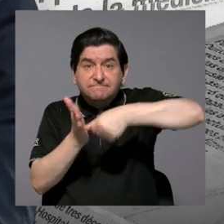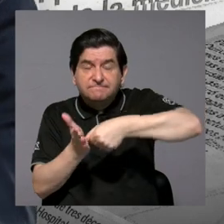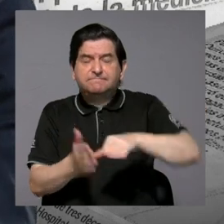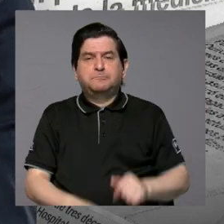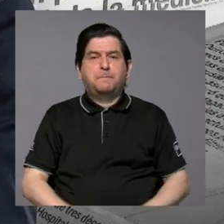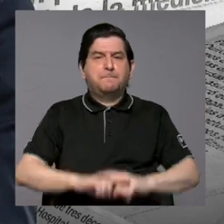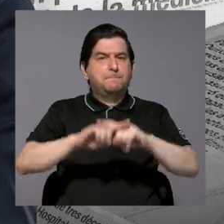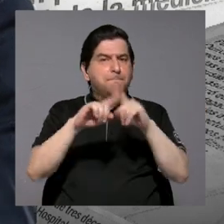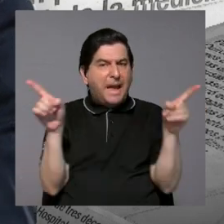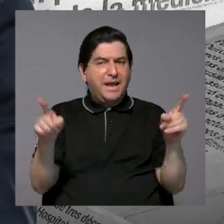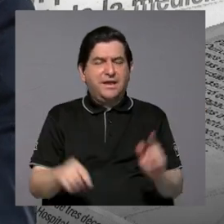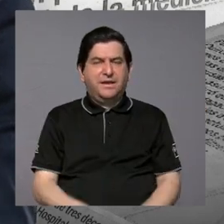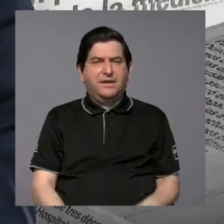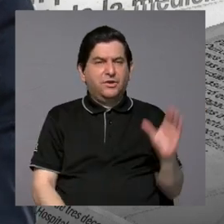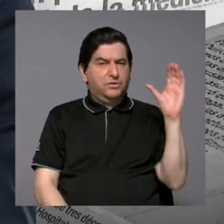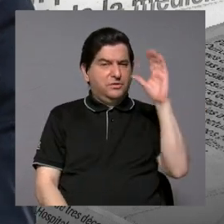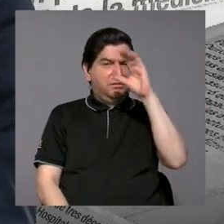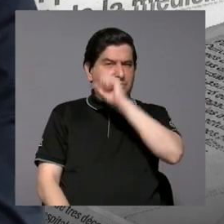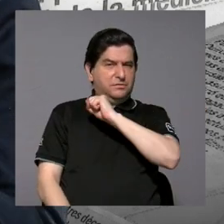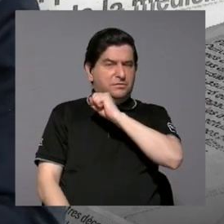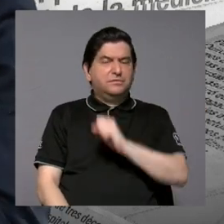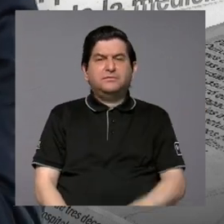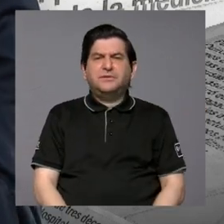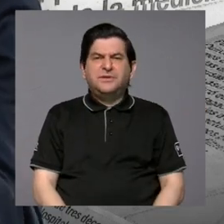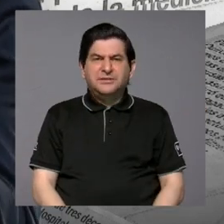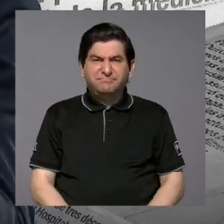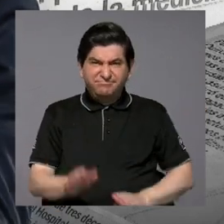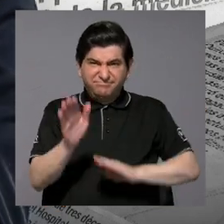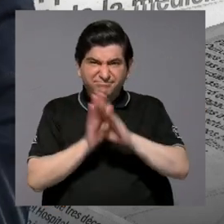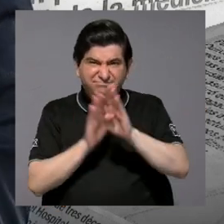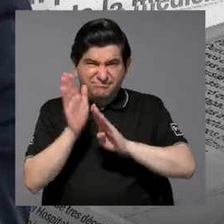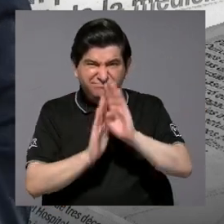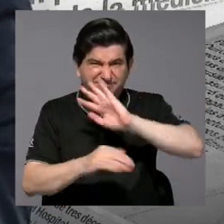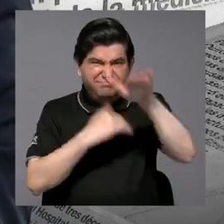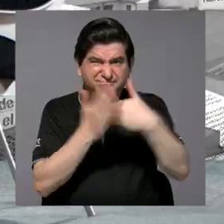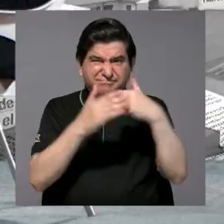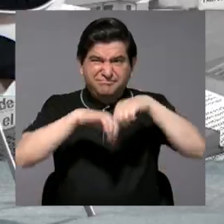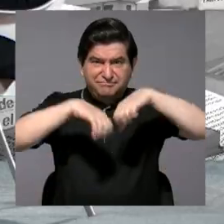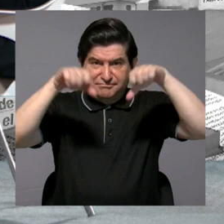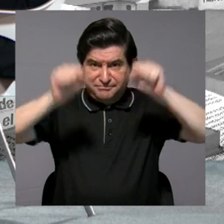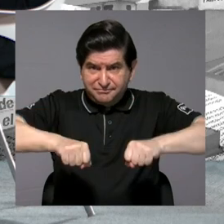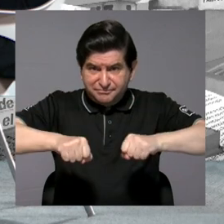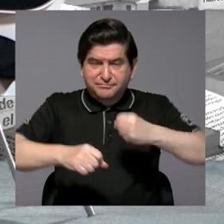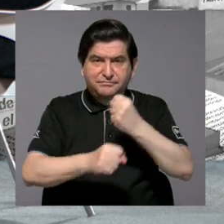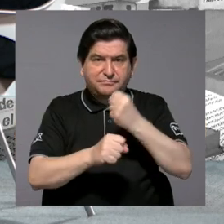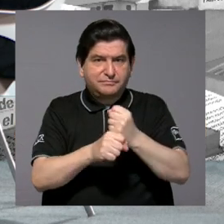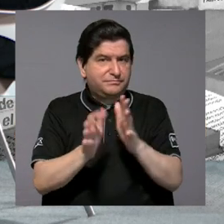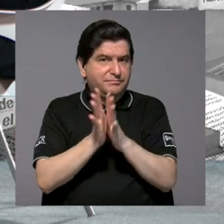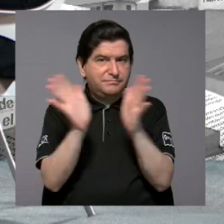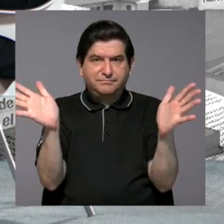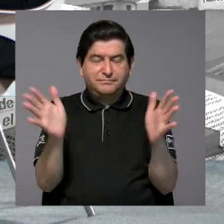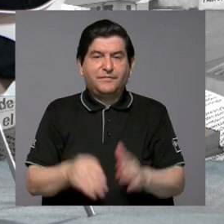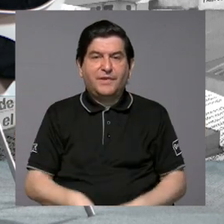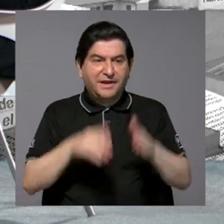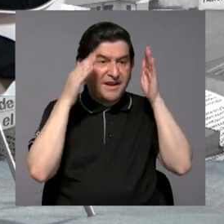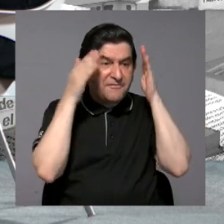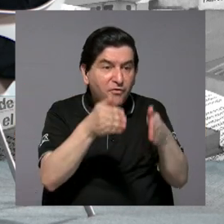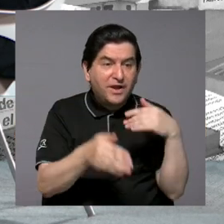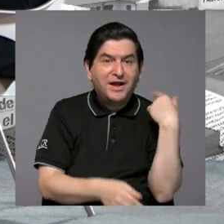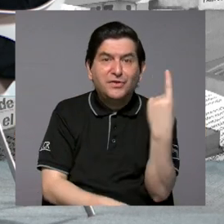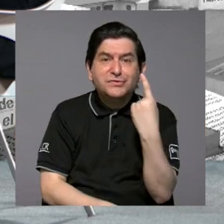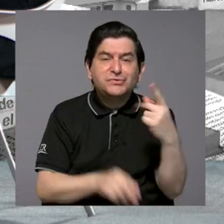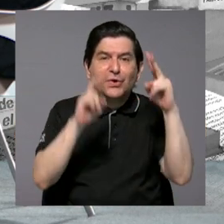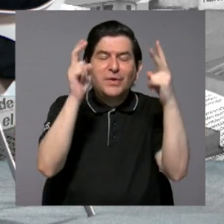Sin embargo, lo que hemos visto es que, más allá de desarrollar todo el sistema de empleo público, nos hemos enfocado en el